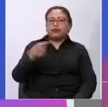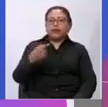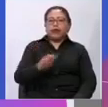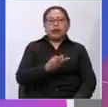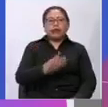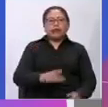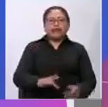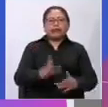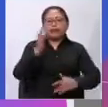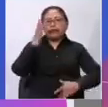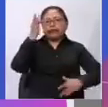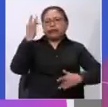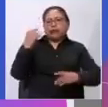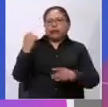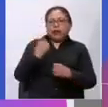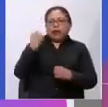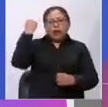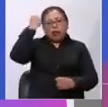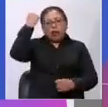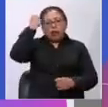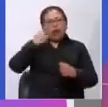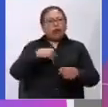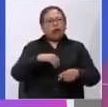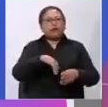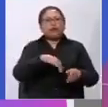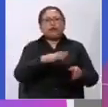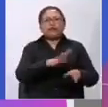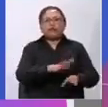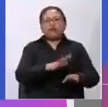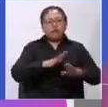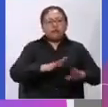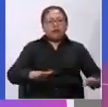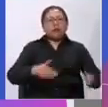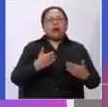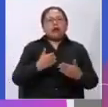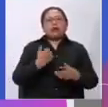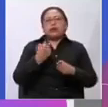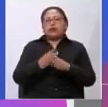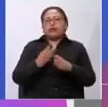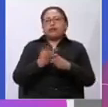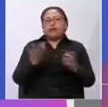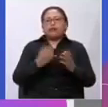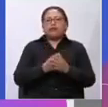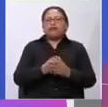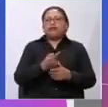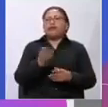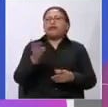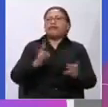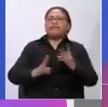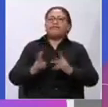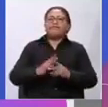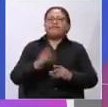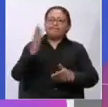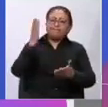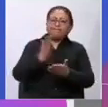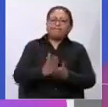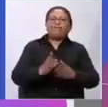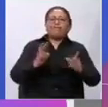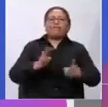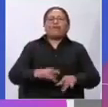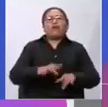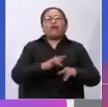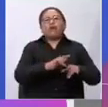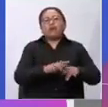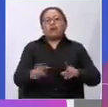Exactamente, pero además la posibilidad de que incluso los agresores puedan frenar estos procesos de